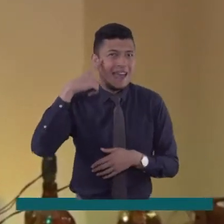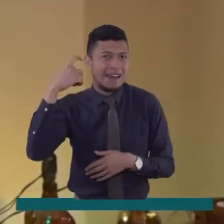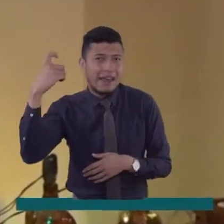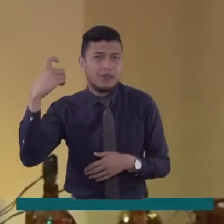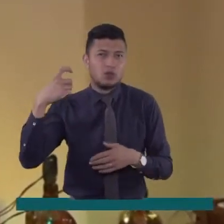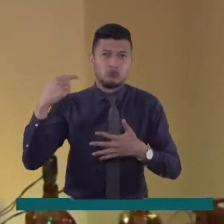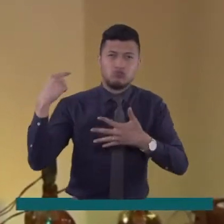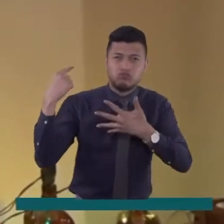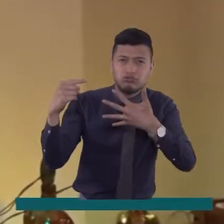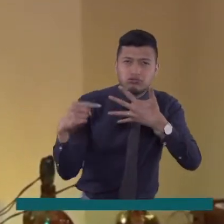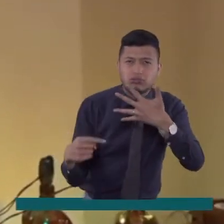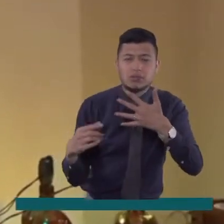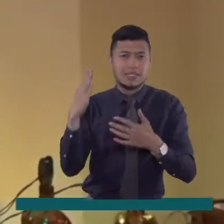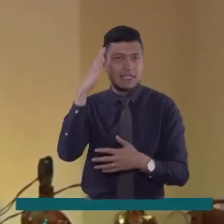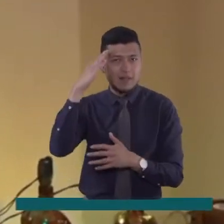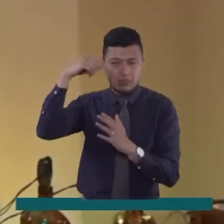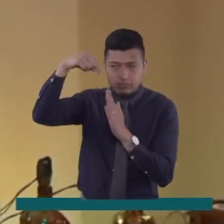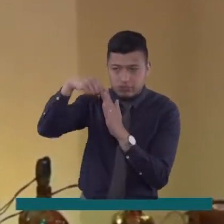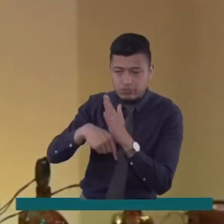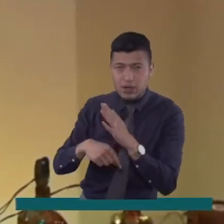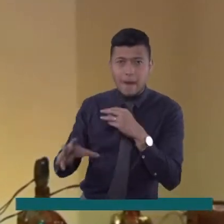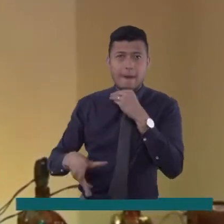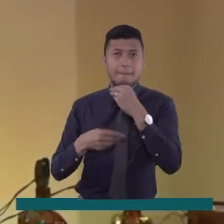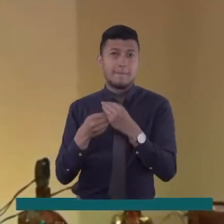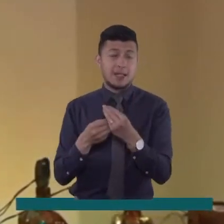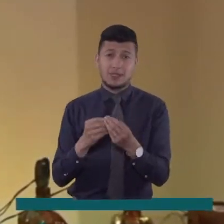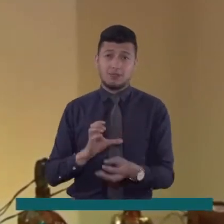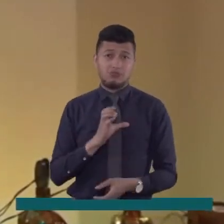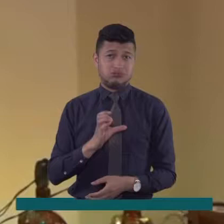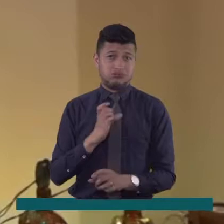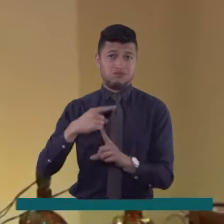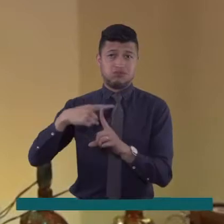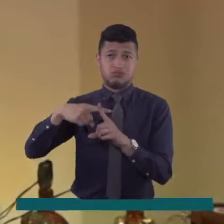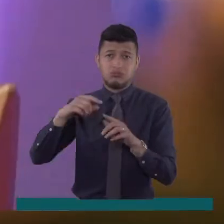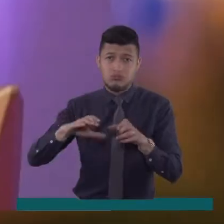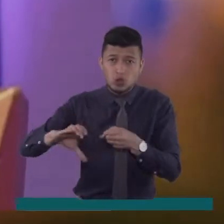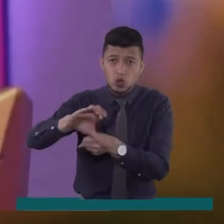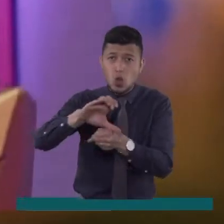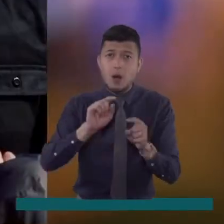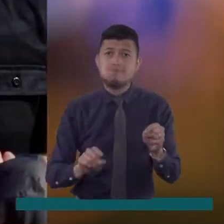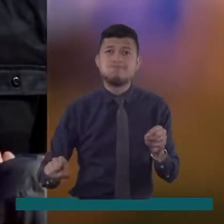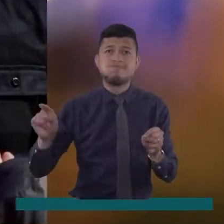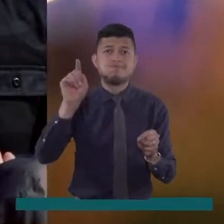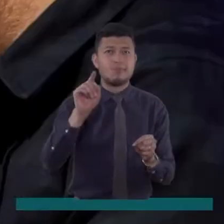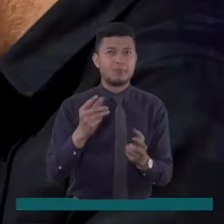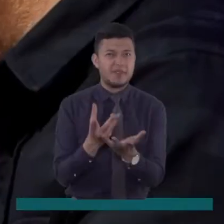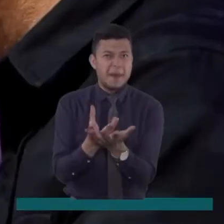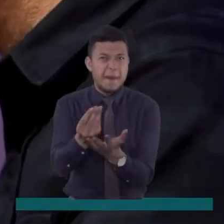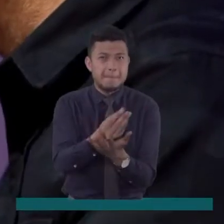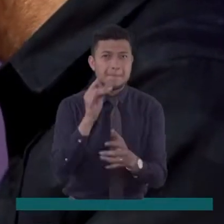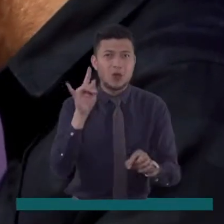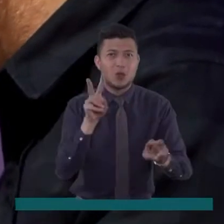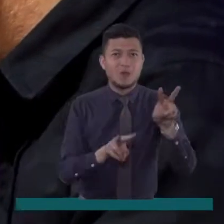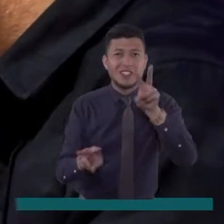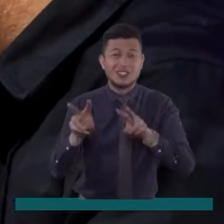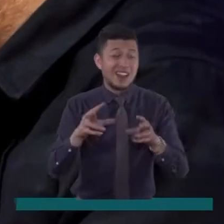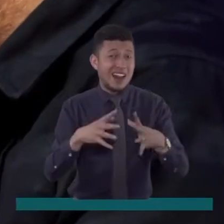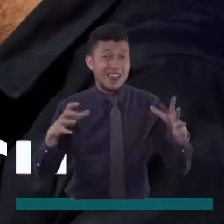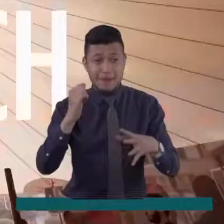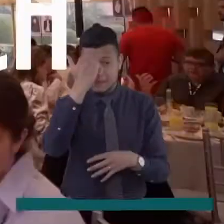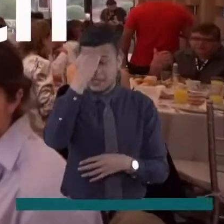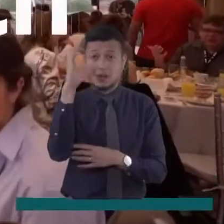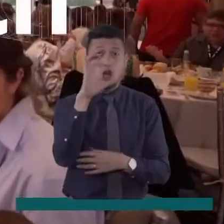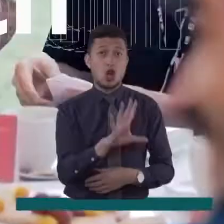retos, pero asimismo entender las virtudes de cada una de estas ciudades. El mercado audiovisual más grande del país